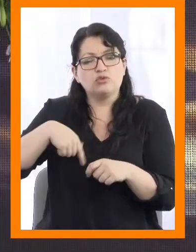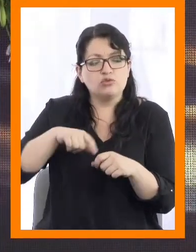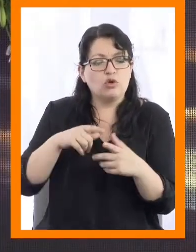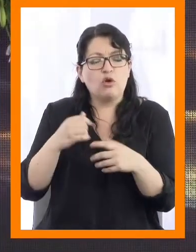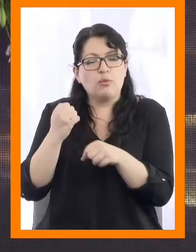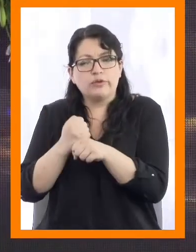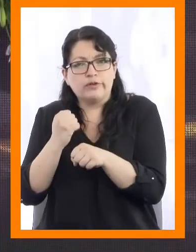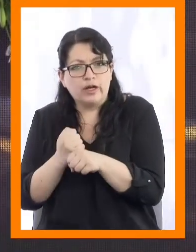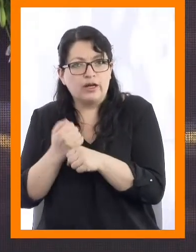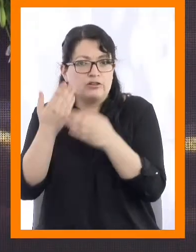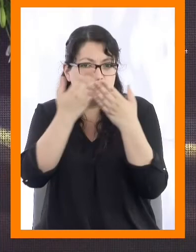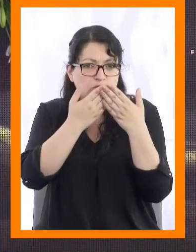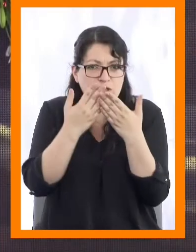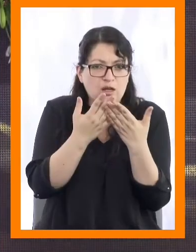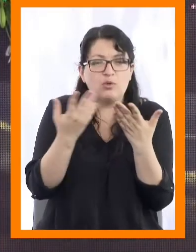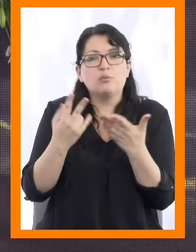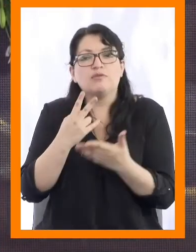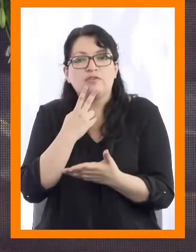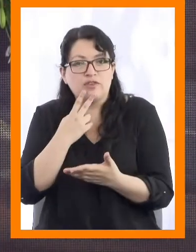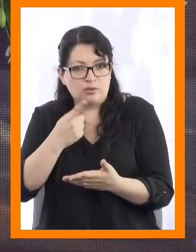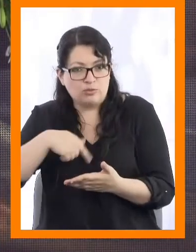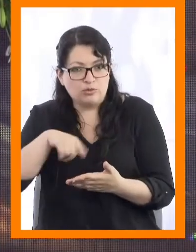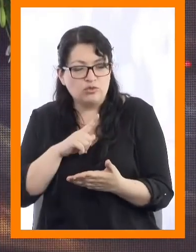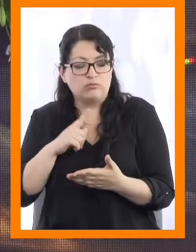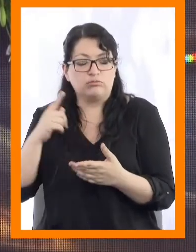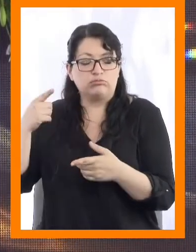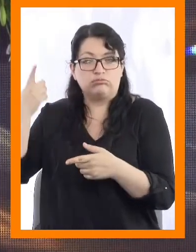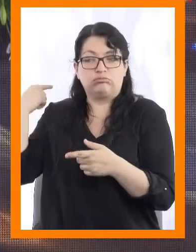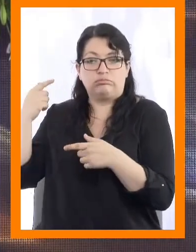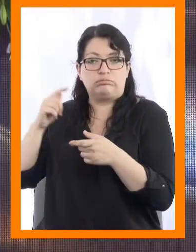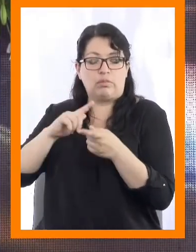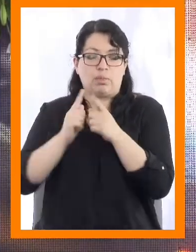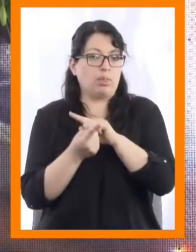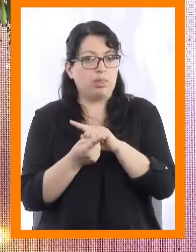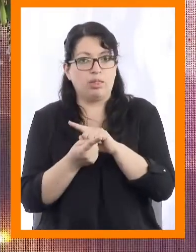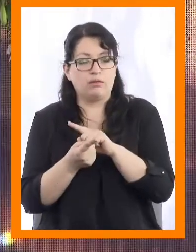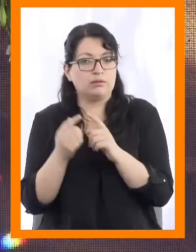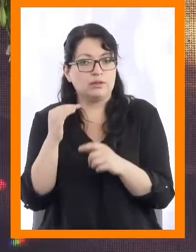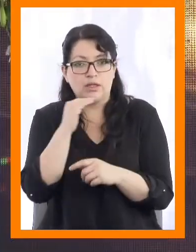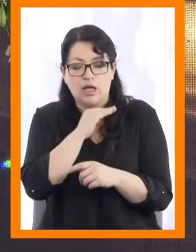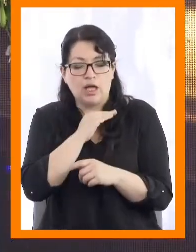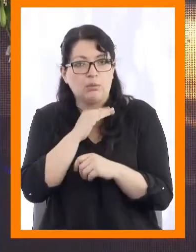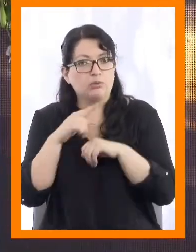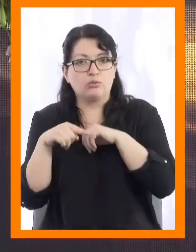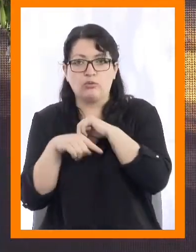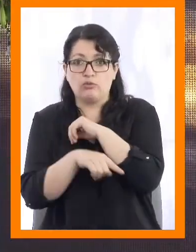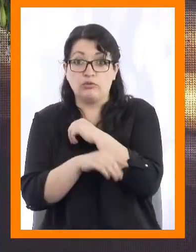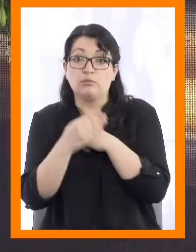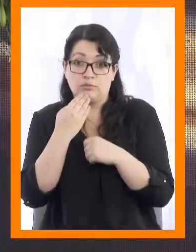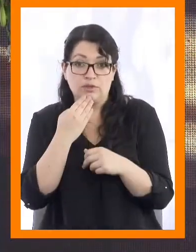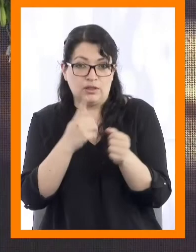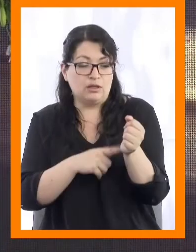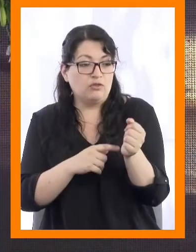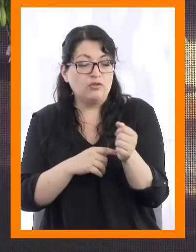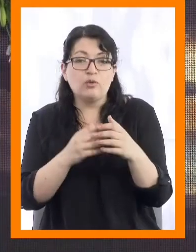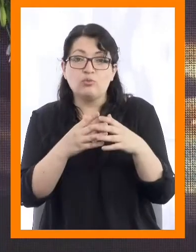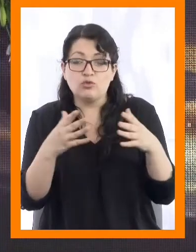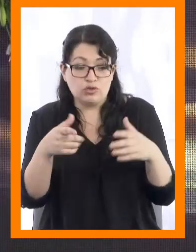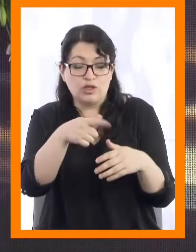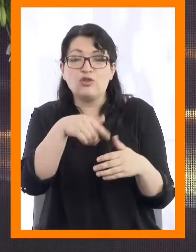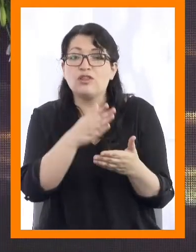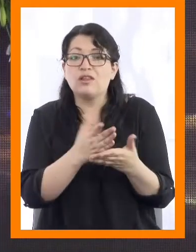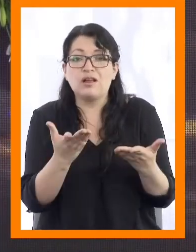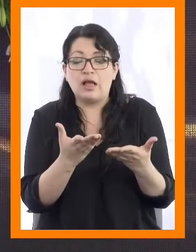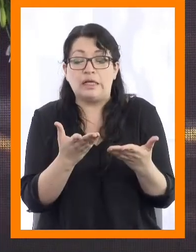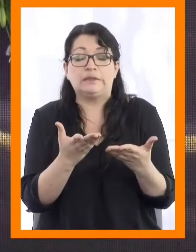estudiar, de vivir, cambiaron rápida y profundamente. Son muchas también las familias que han debido enfrentar la